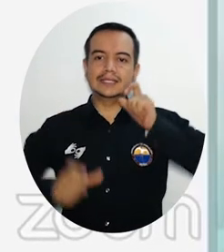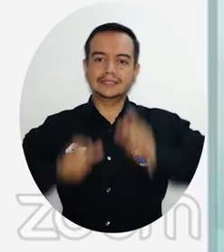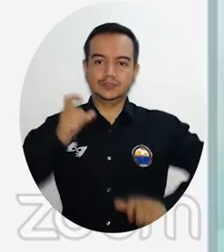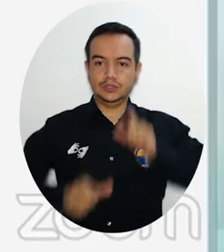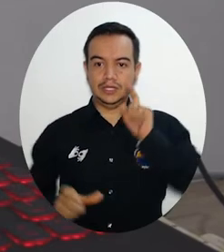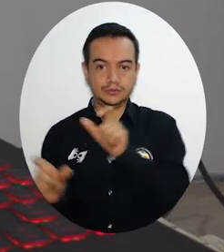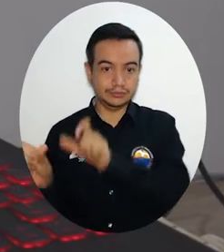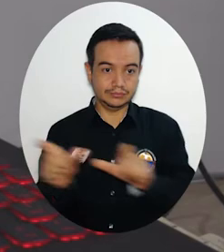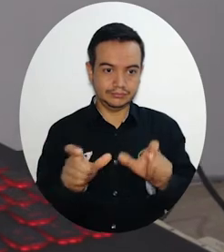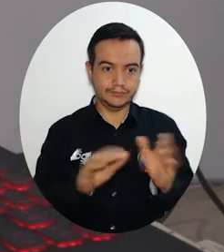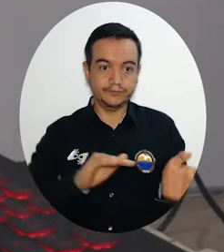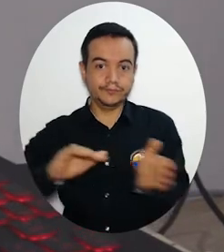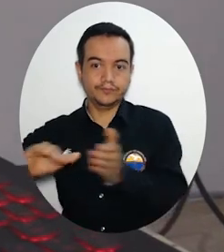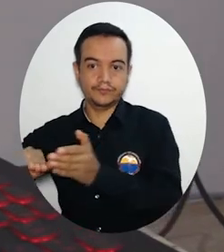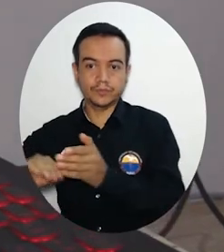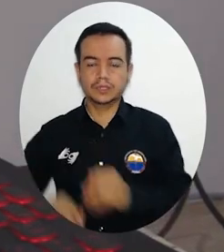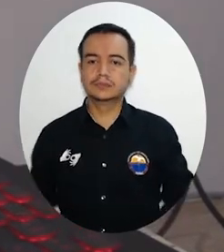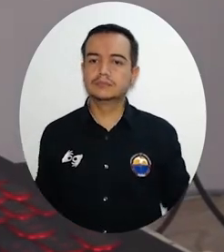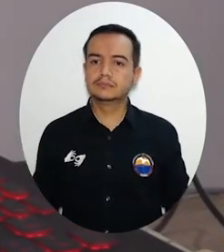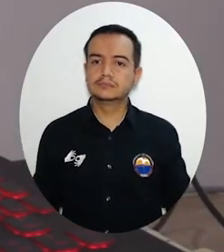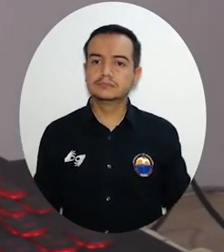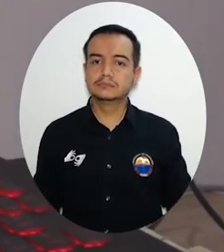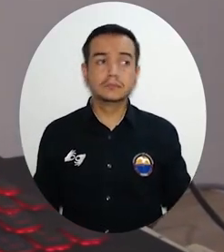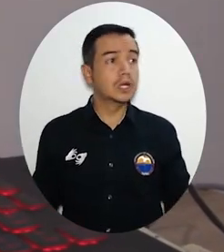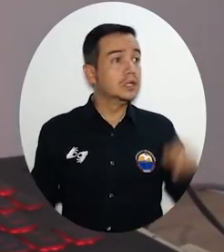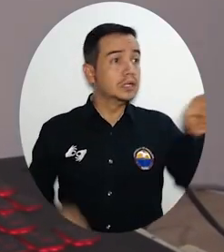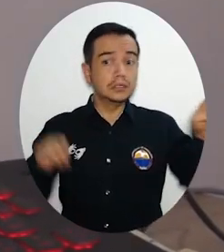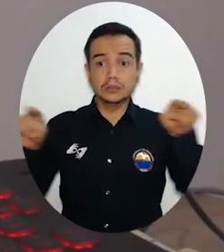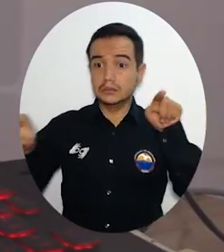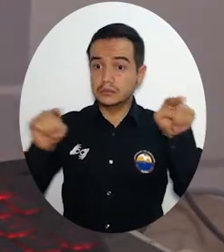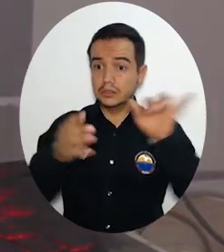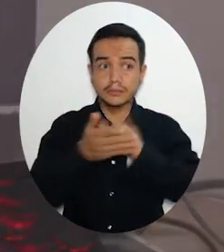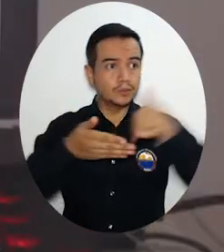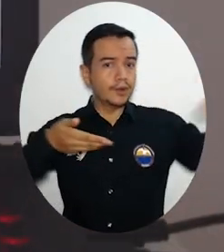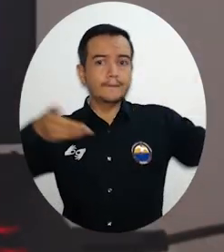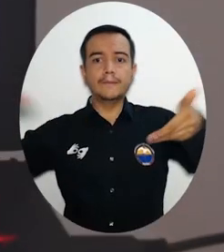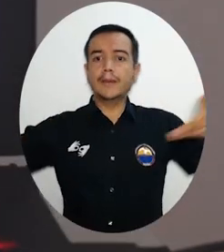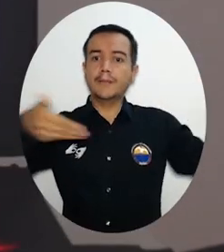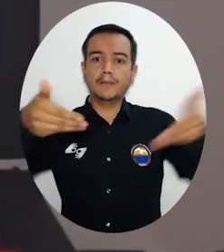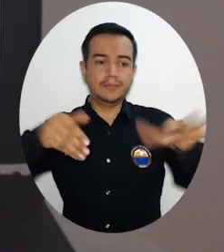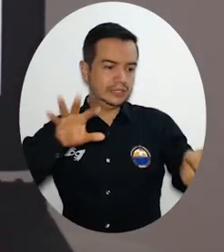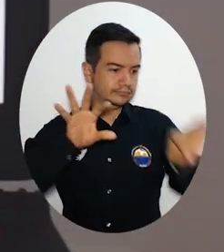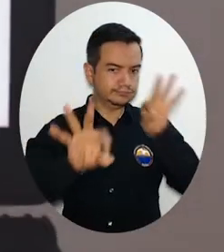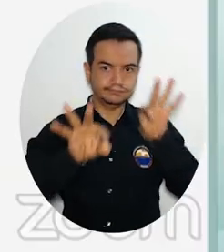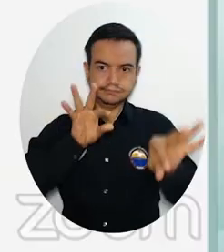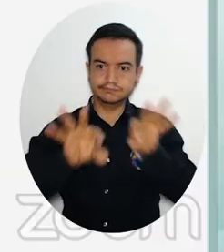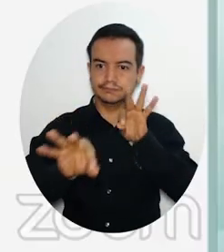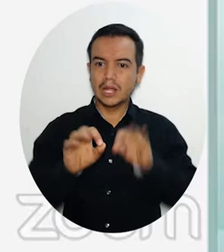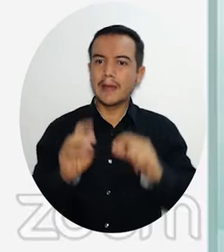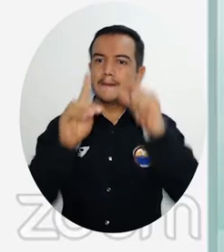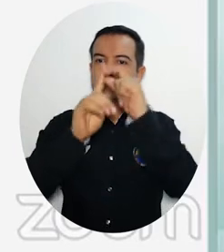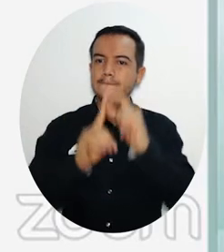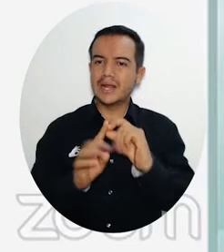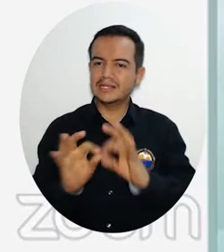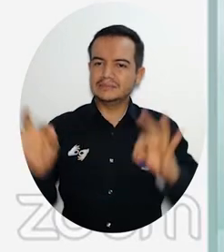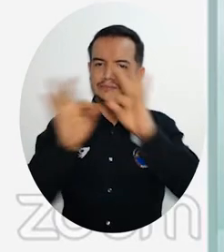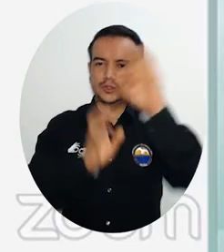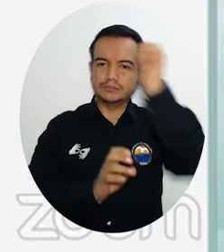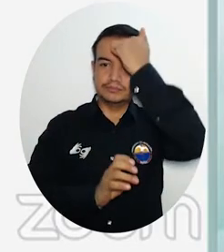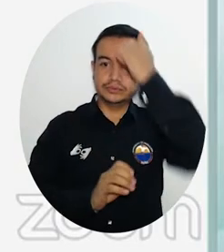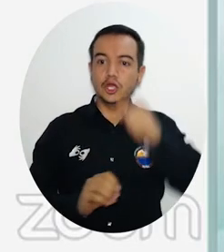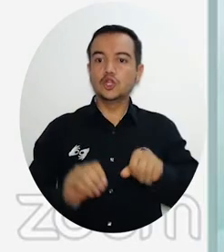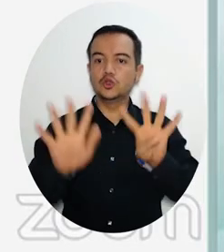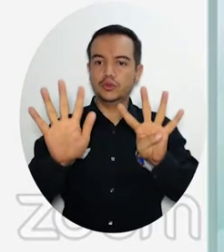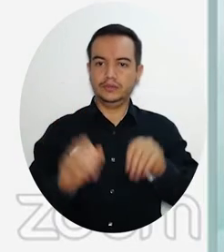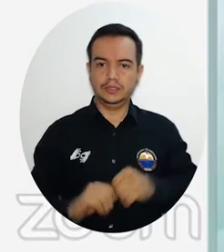la hicimos con todas las ideas que nos mandaron, hicimos un análisis de las palabras y si se dan cuenta, la